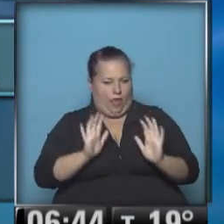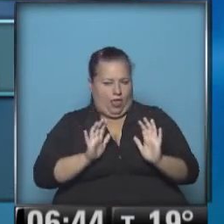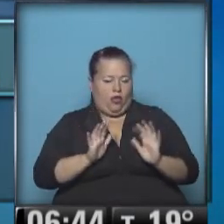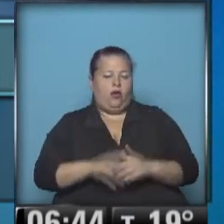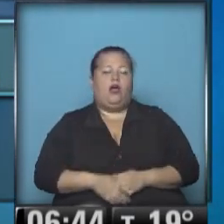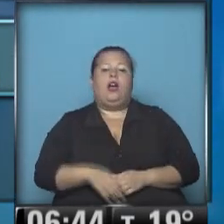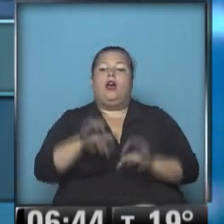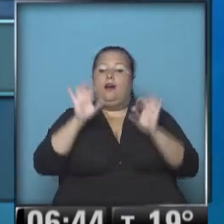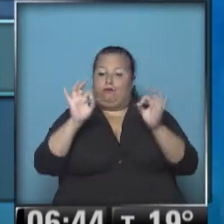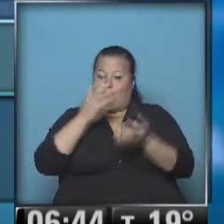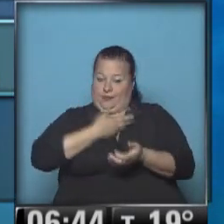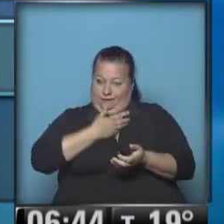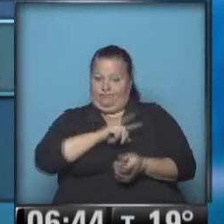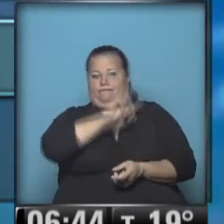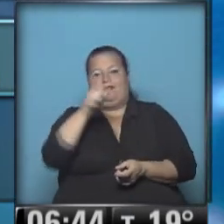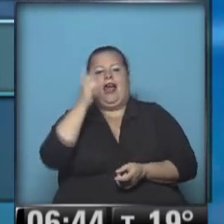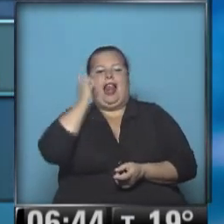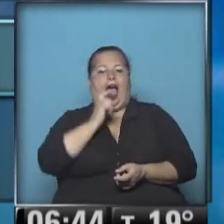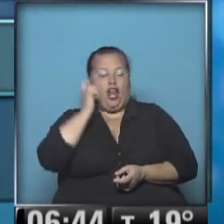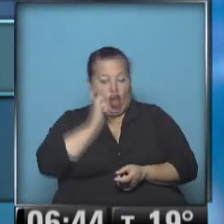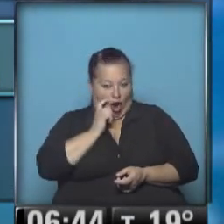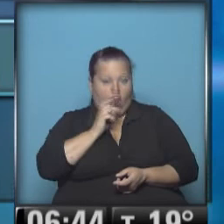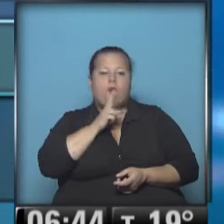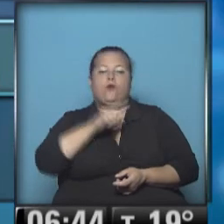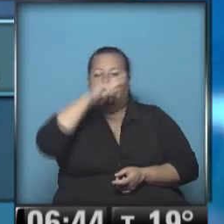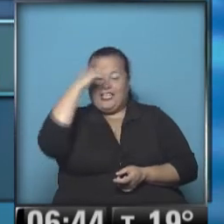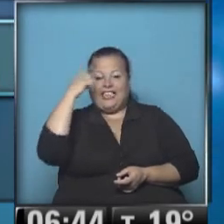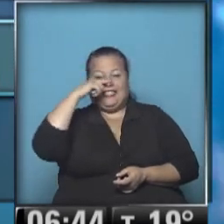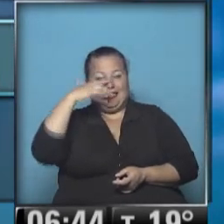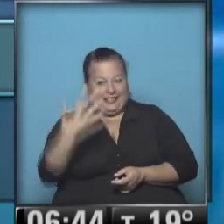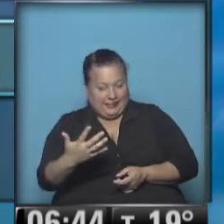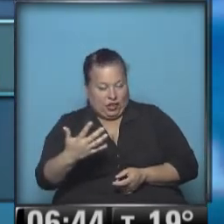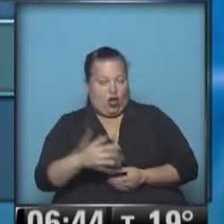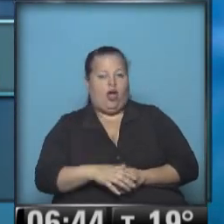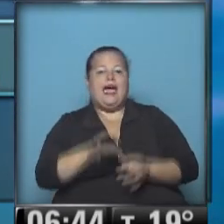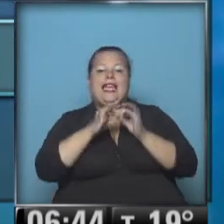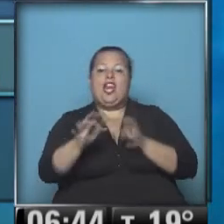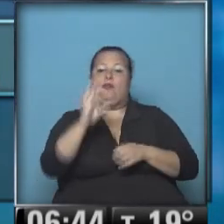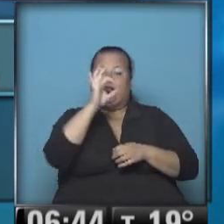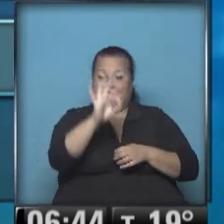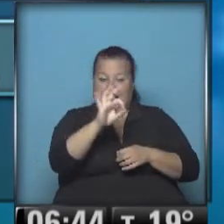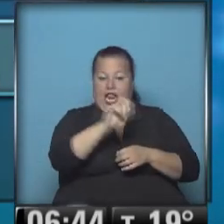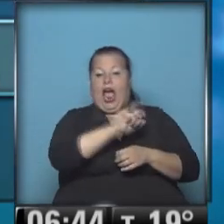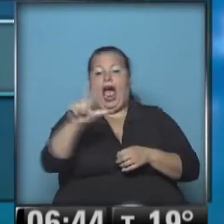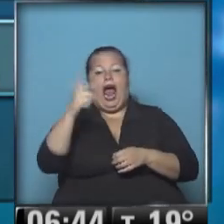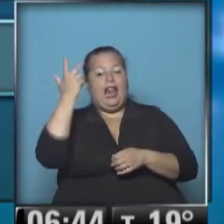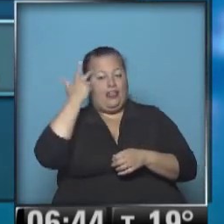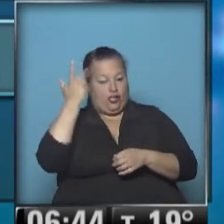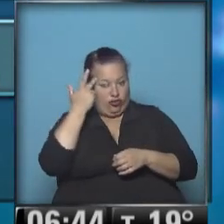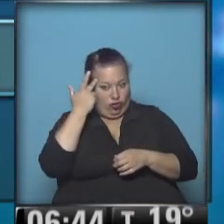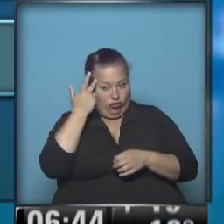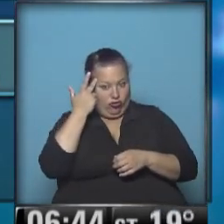Y de Santa Fe, nos vamos a La Rioja, sobre Ruta Nacional 75, del kilómetro 0 al 18,